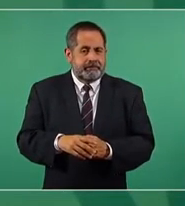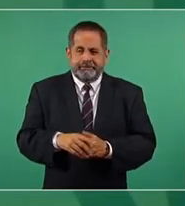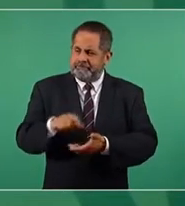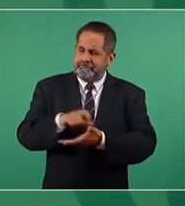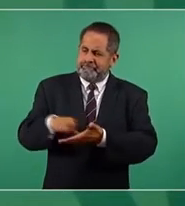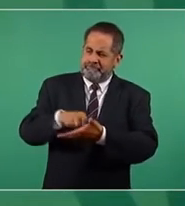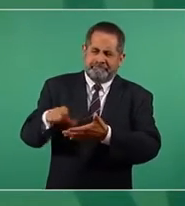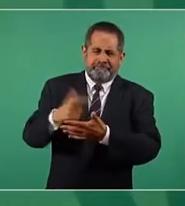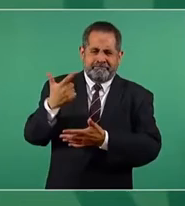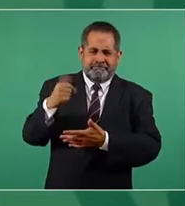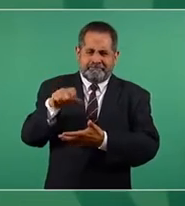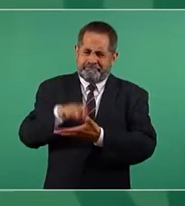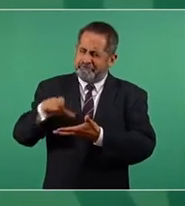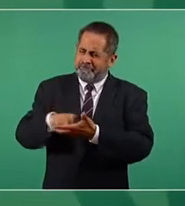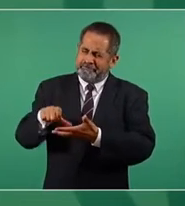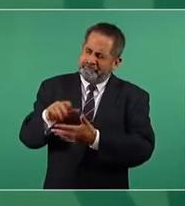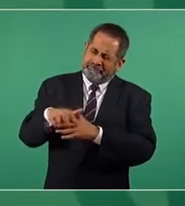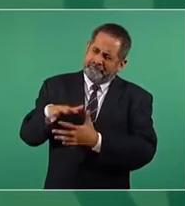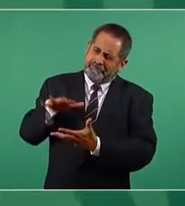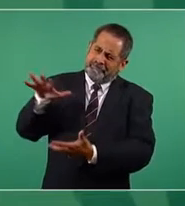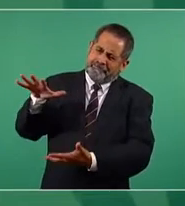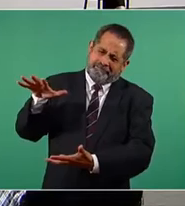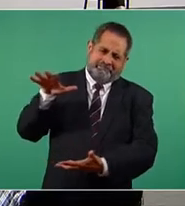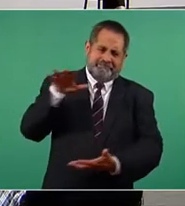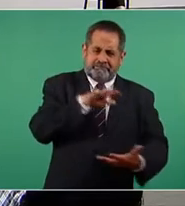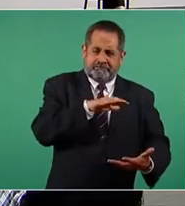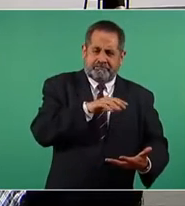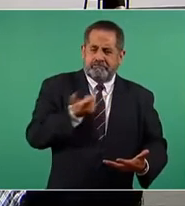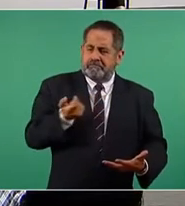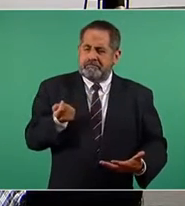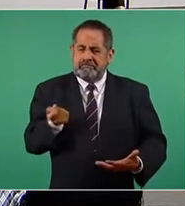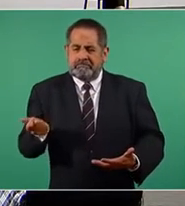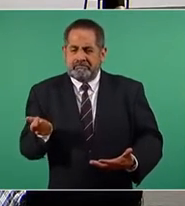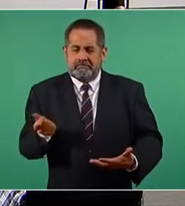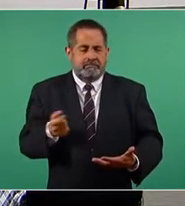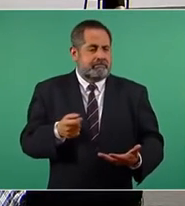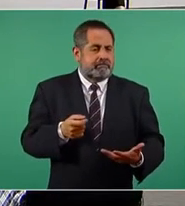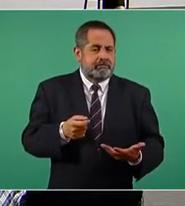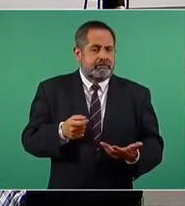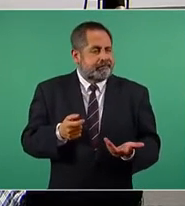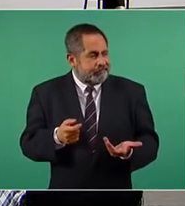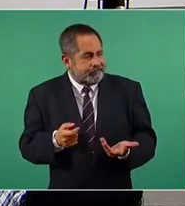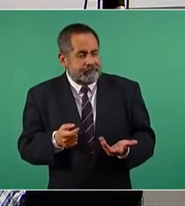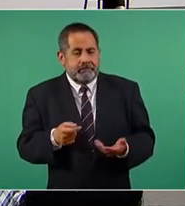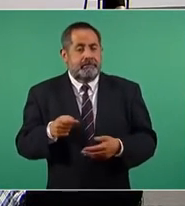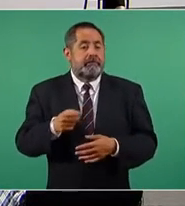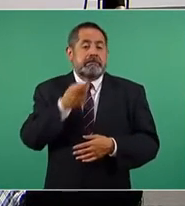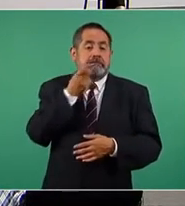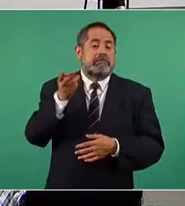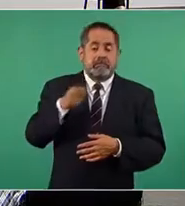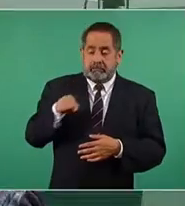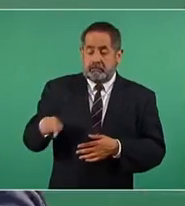porque se suponía que ese gas natural se iba a utilizar